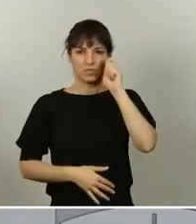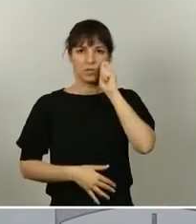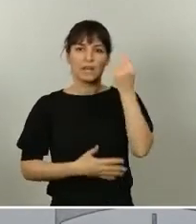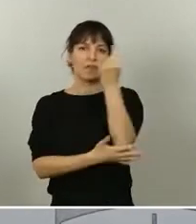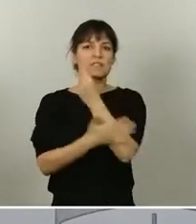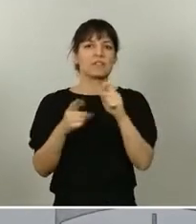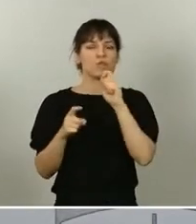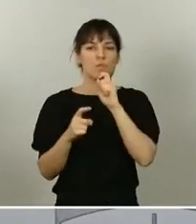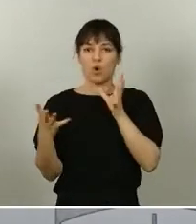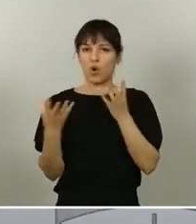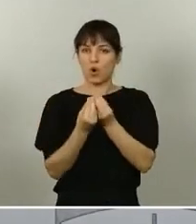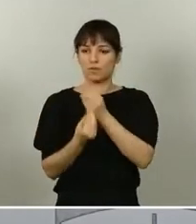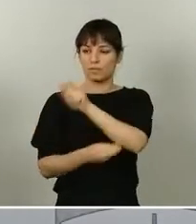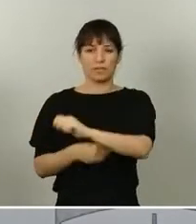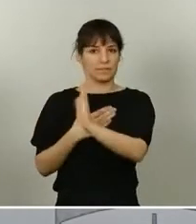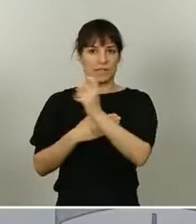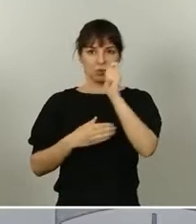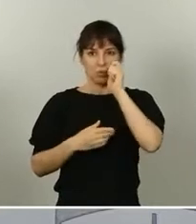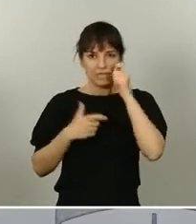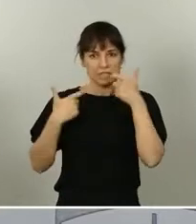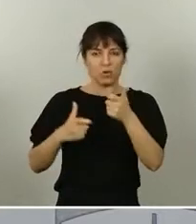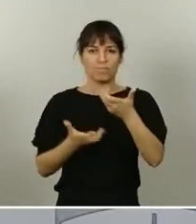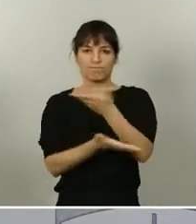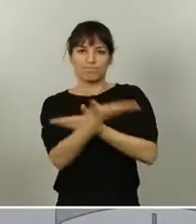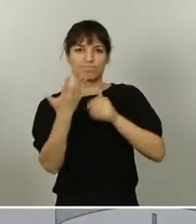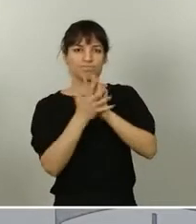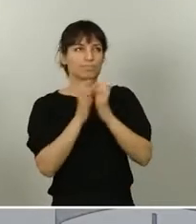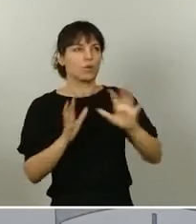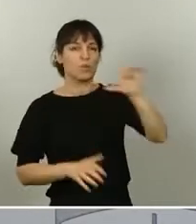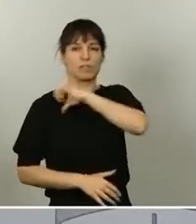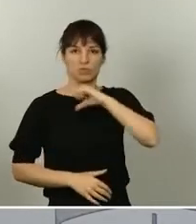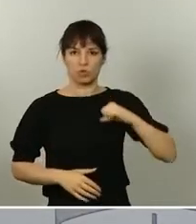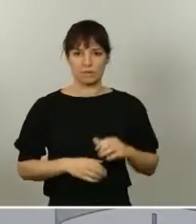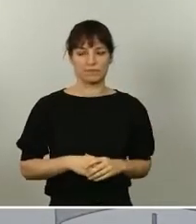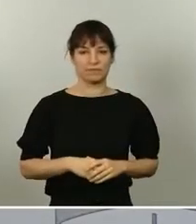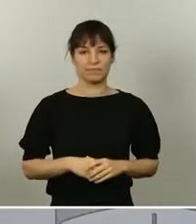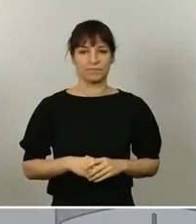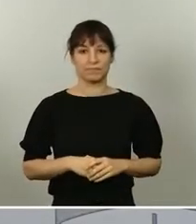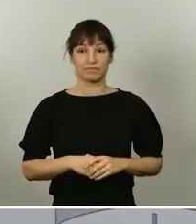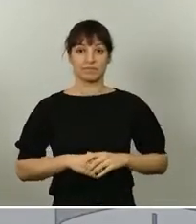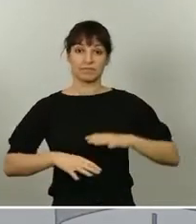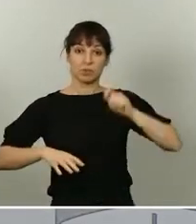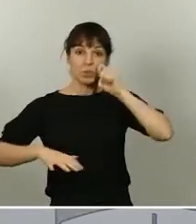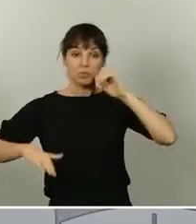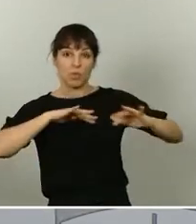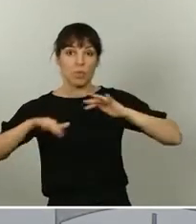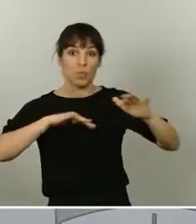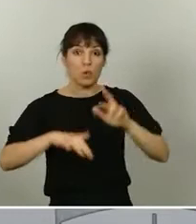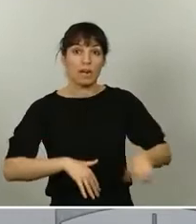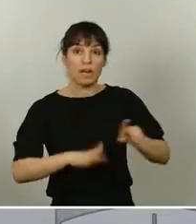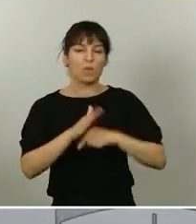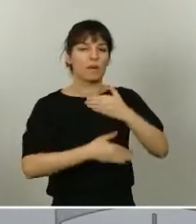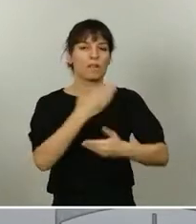y con la coordinación de las comunidades autónomas. La recuperación de la actividad turística será prioritaria para el Gobierno de España.